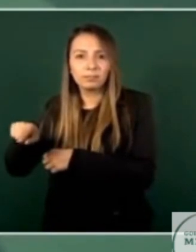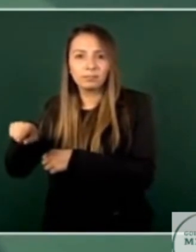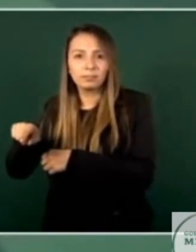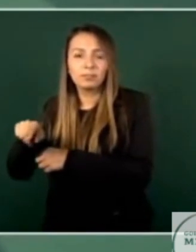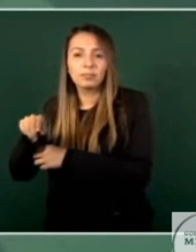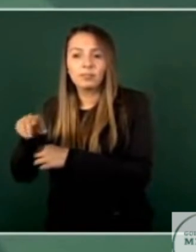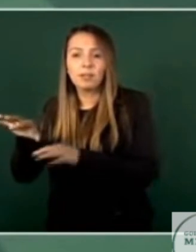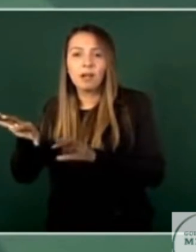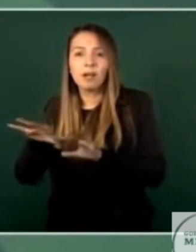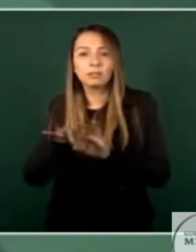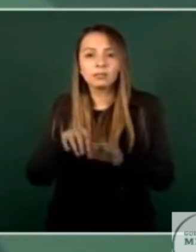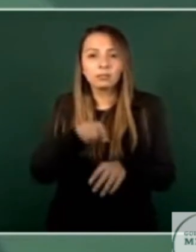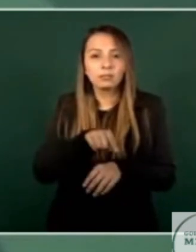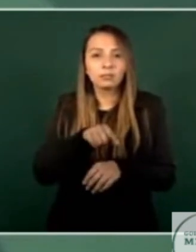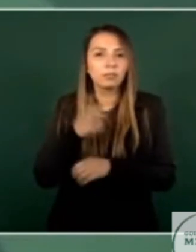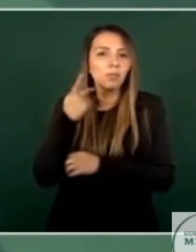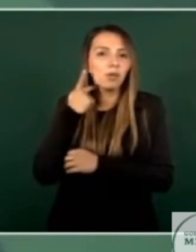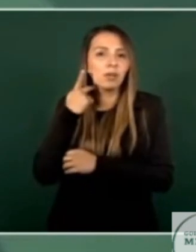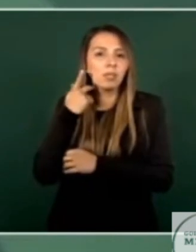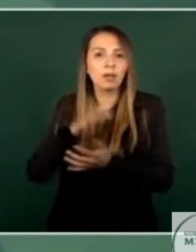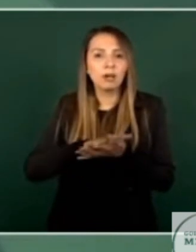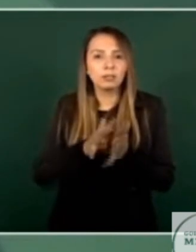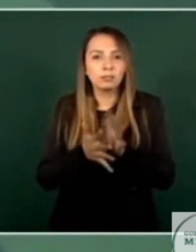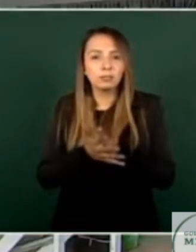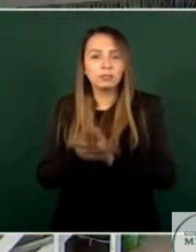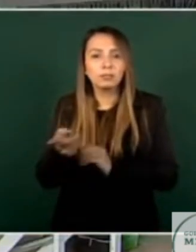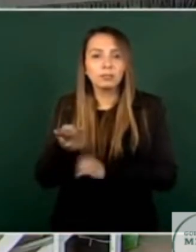eso ya no existe